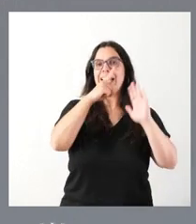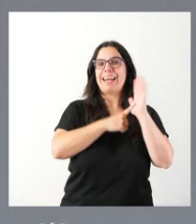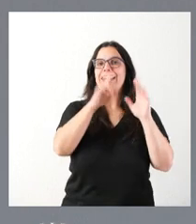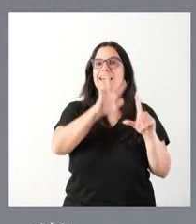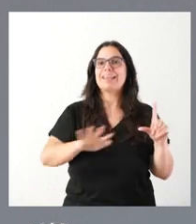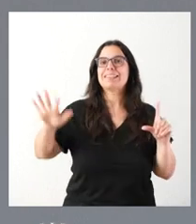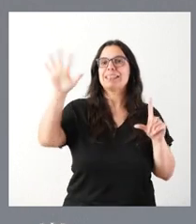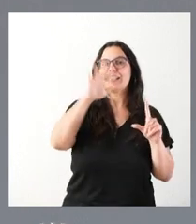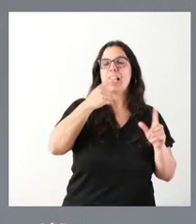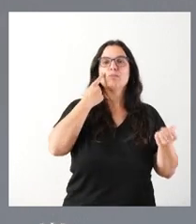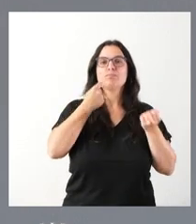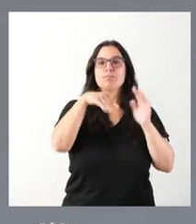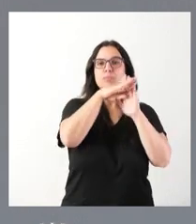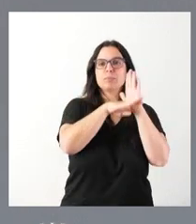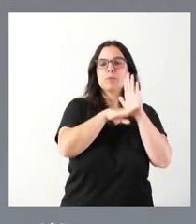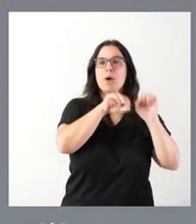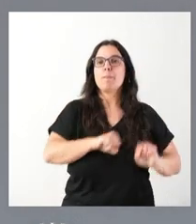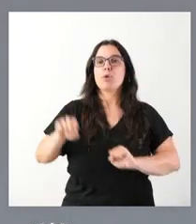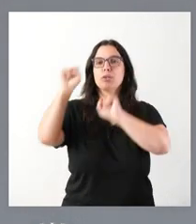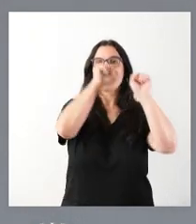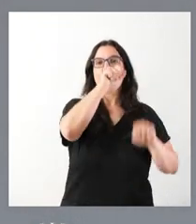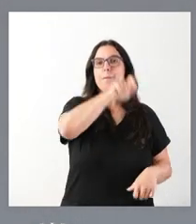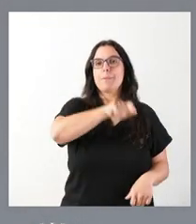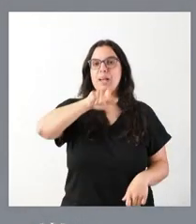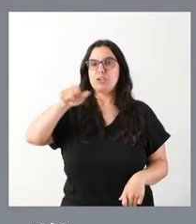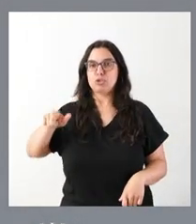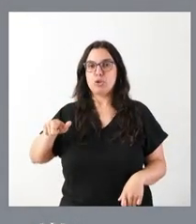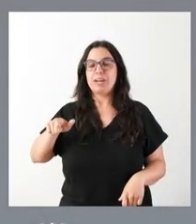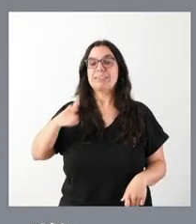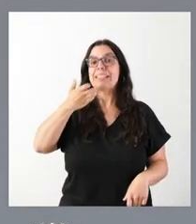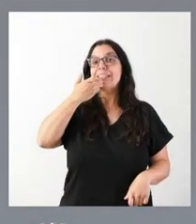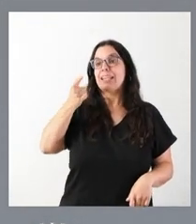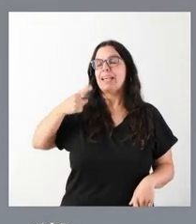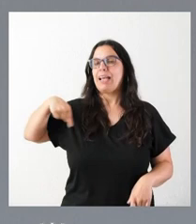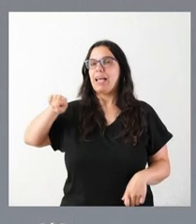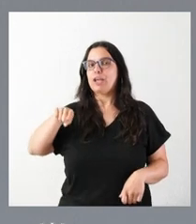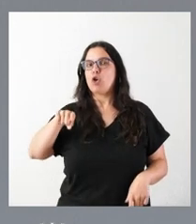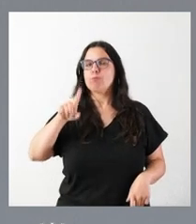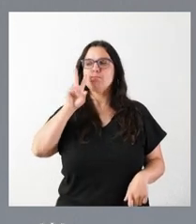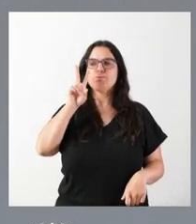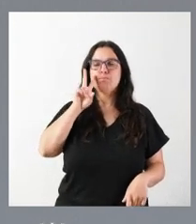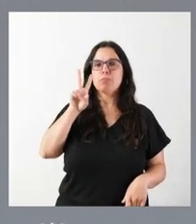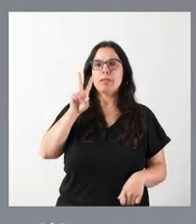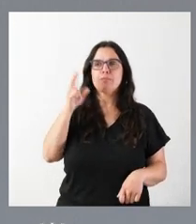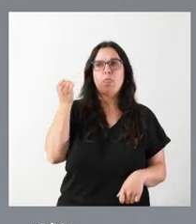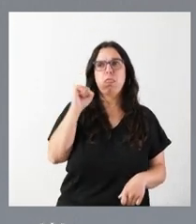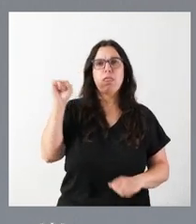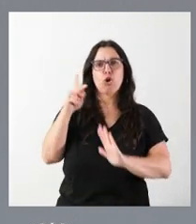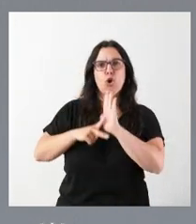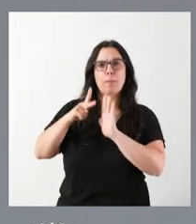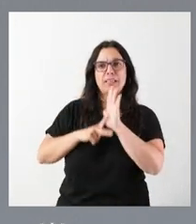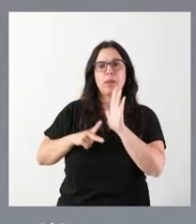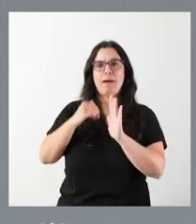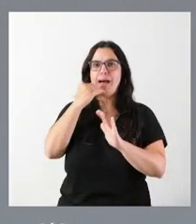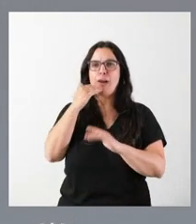reguladora de la protección de las personas que informen sobre infracciones normativas y lucha contra la